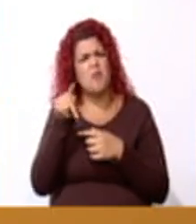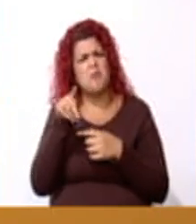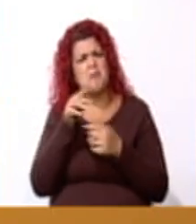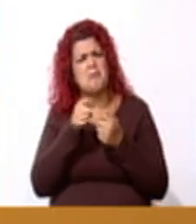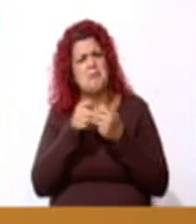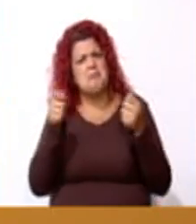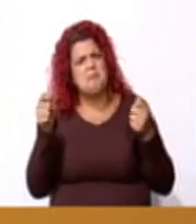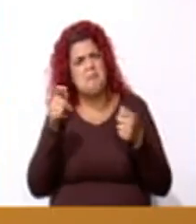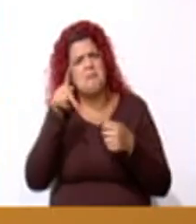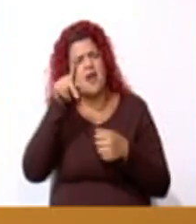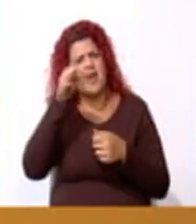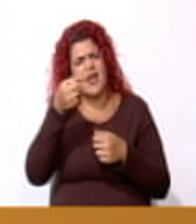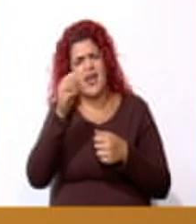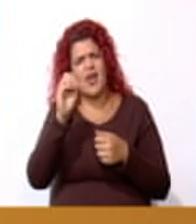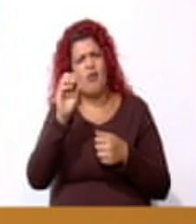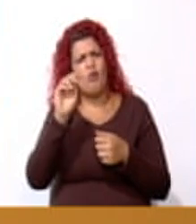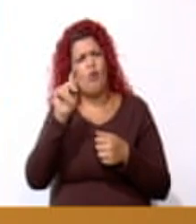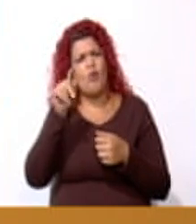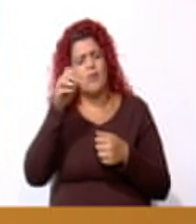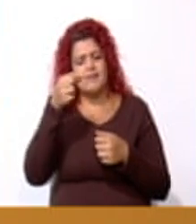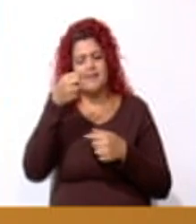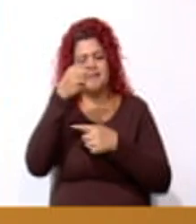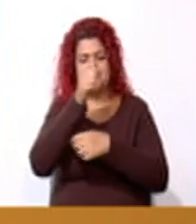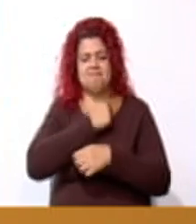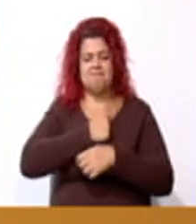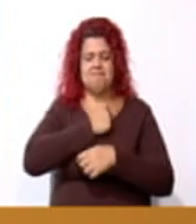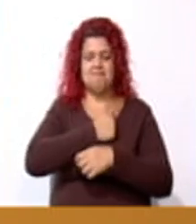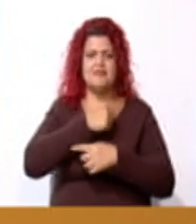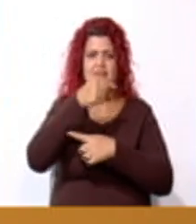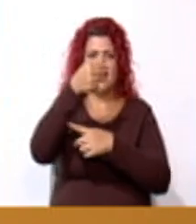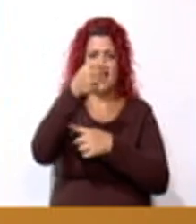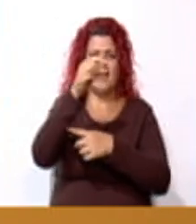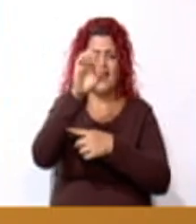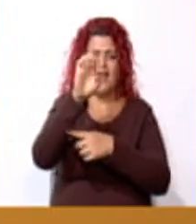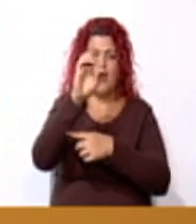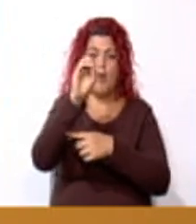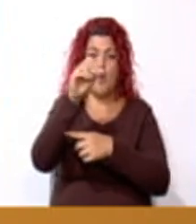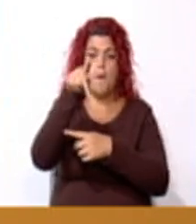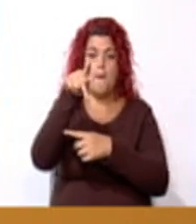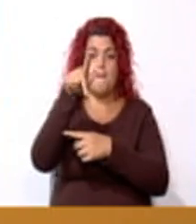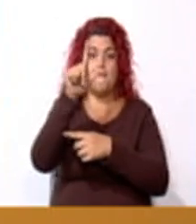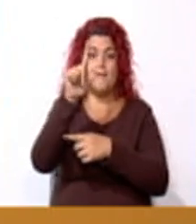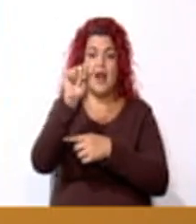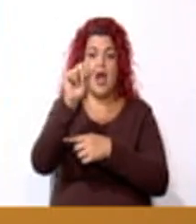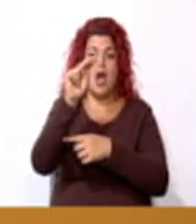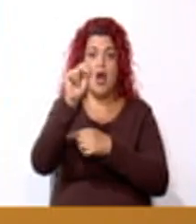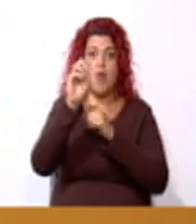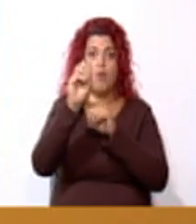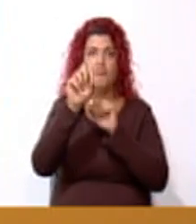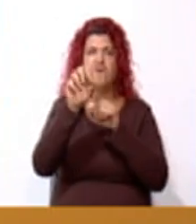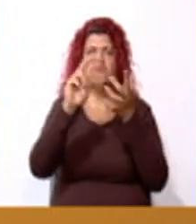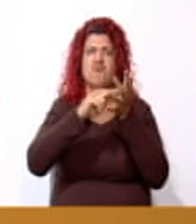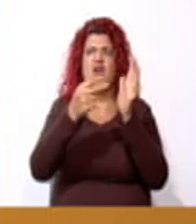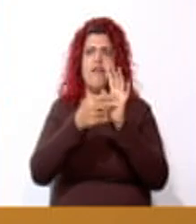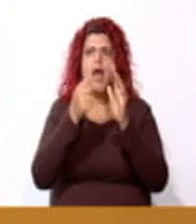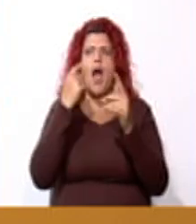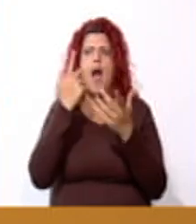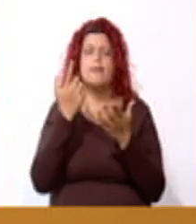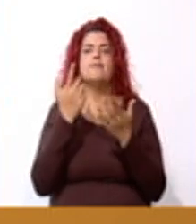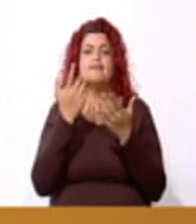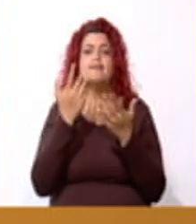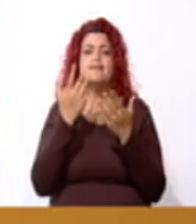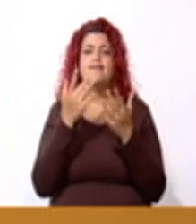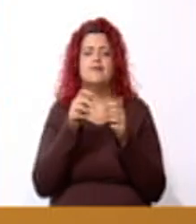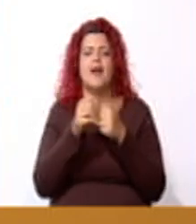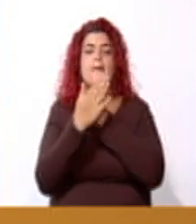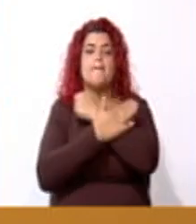Bueno, resulta que el geoplano es una madera, una tabla de madera o de plástico